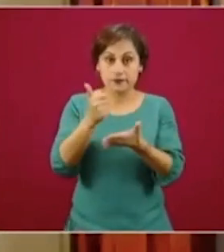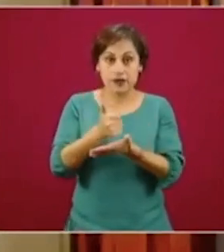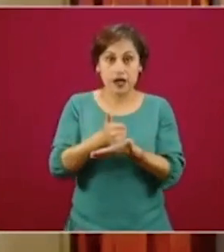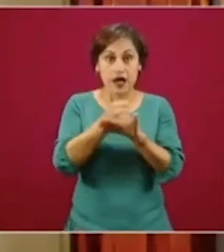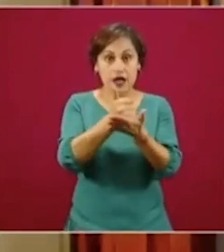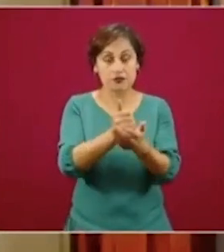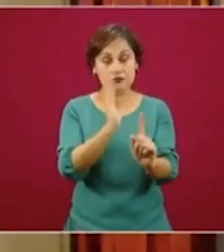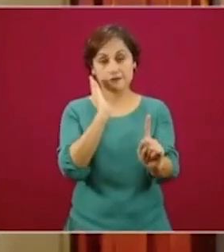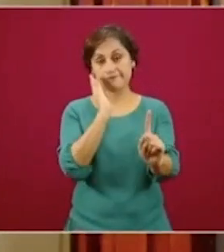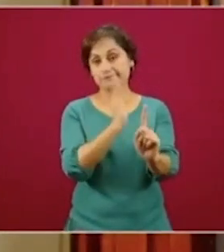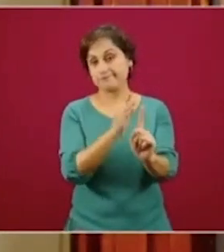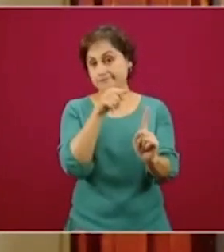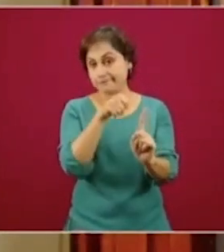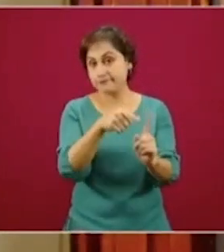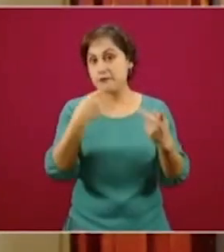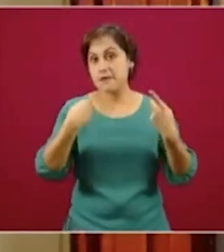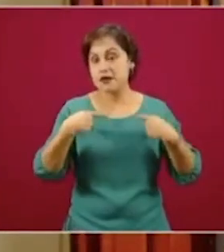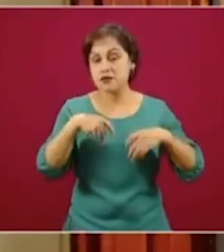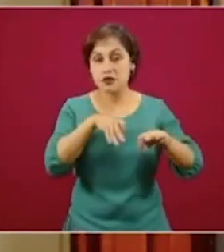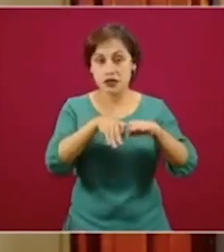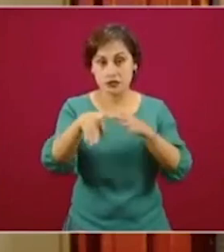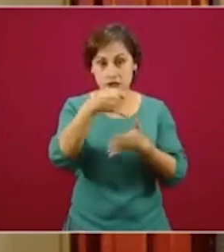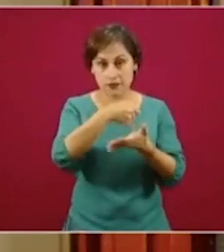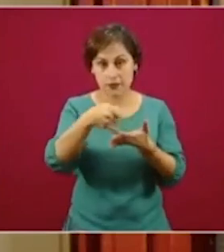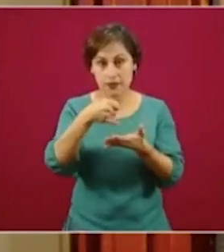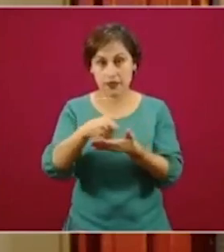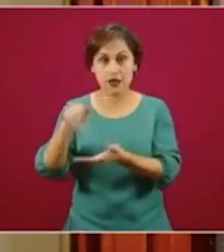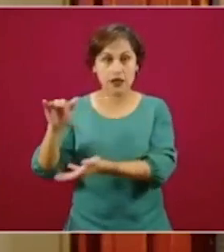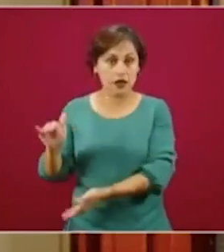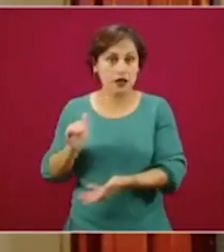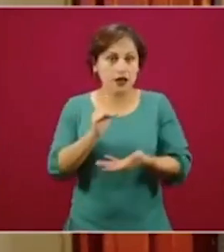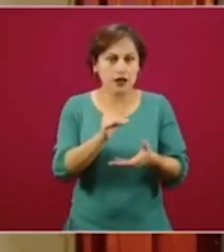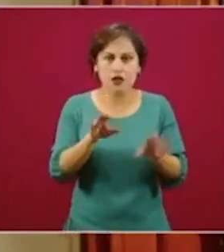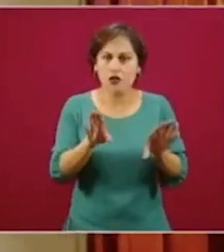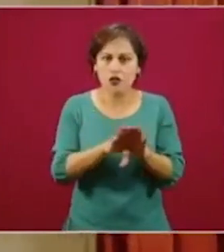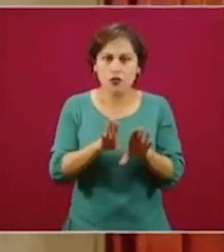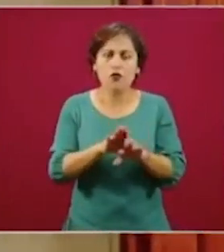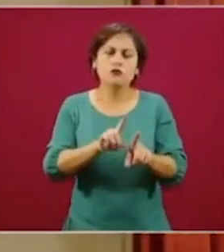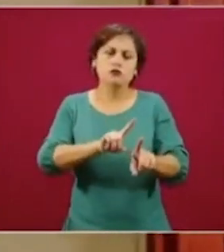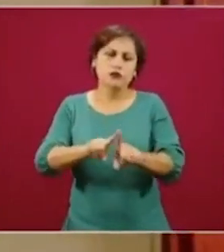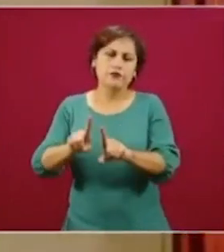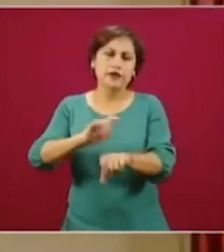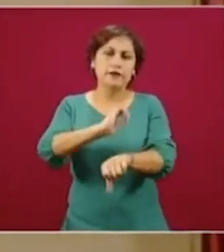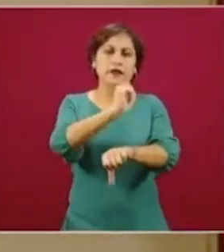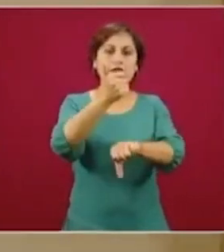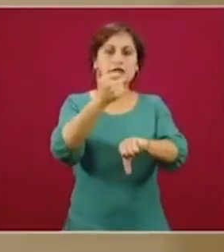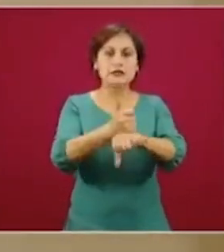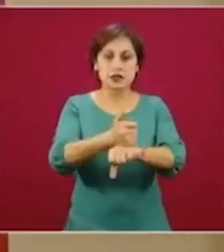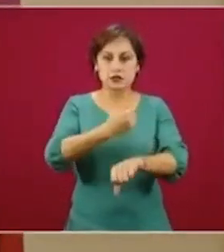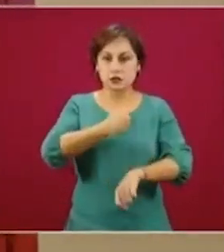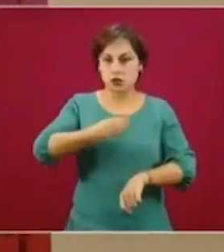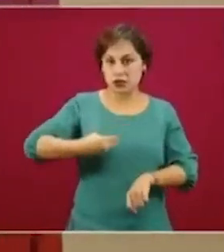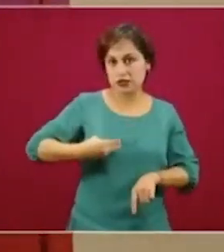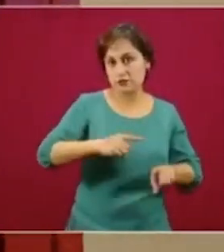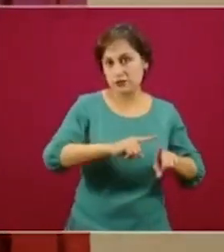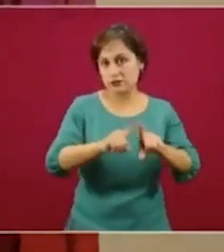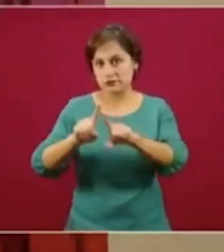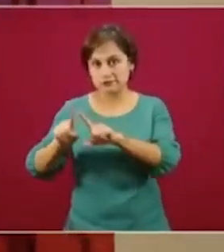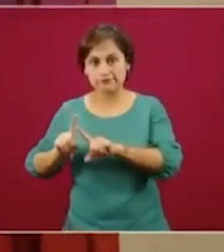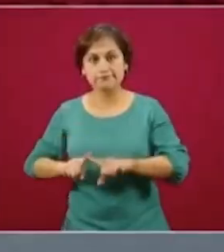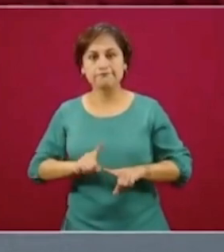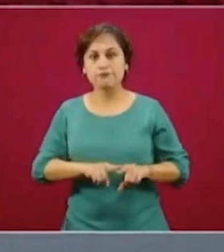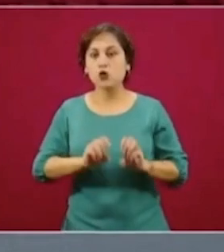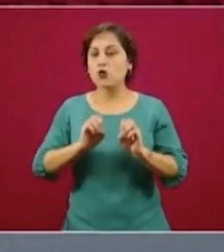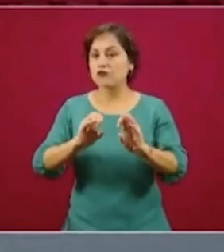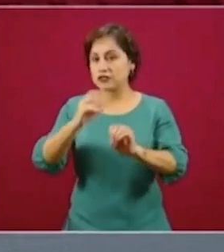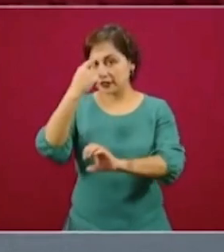a los productores. Y se hace a través de centros de distribución que tenemos en todos los municipios. Aquí y en la siguiente diapositiva van